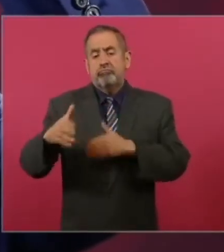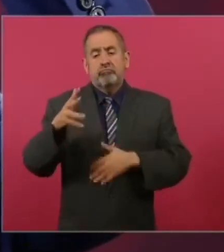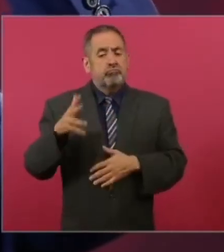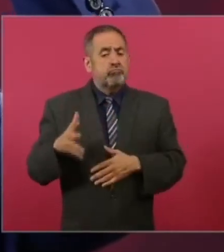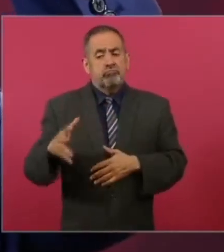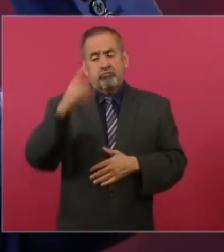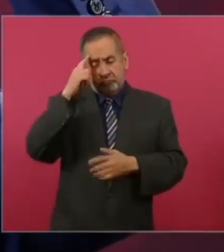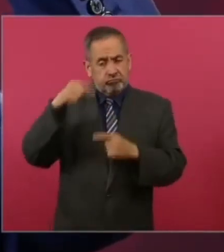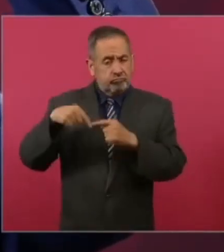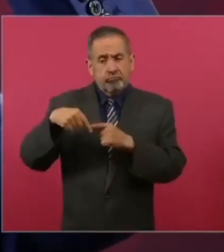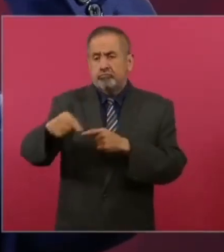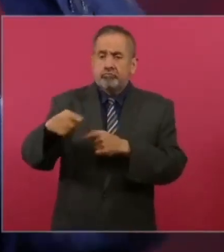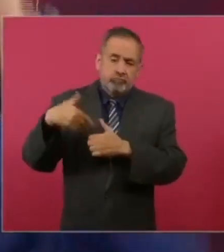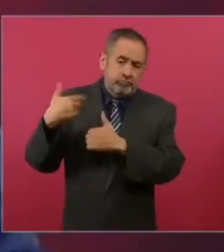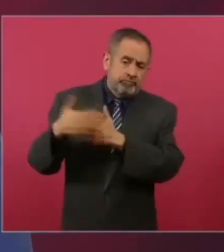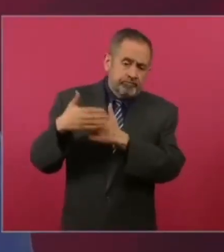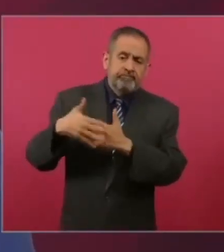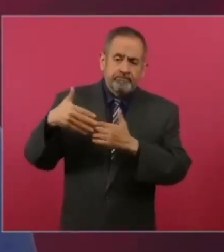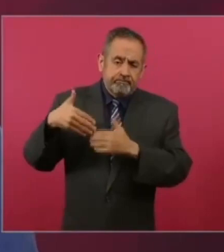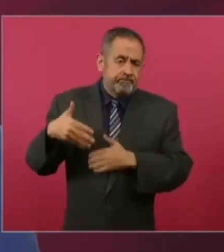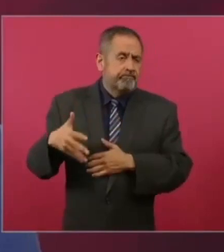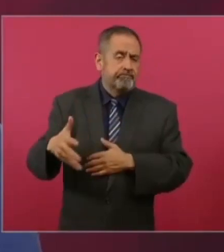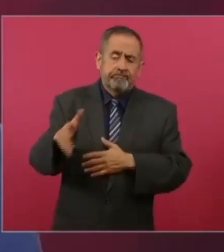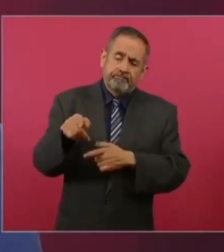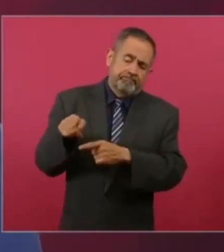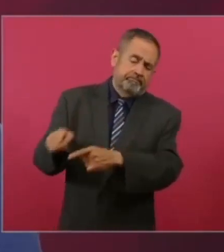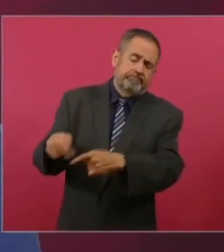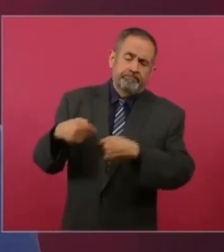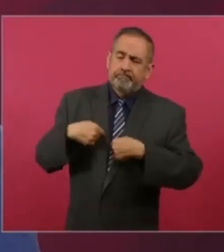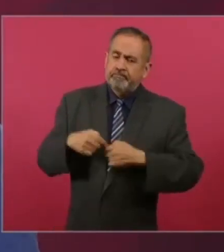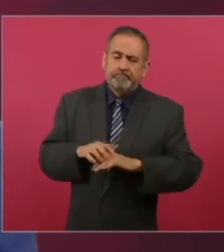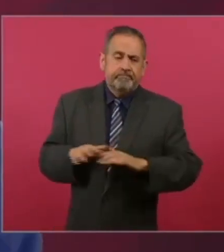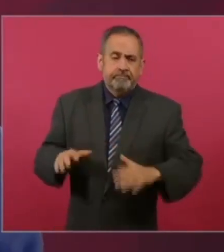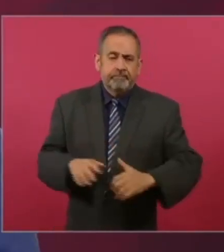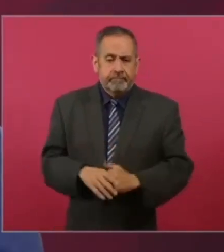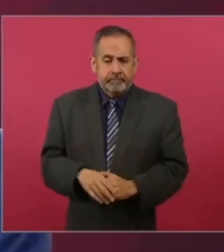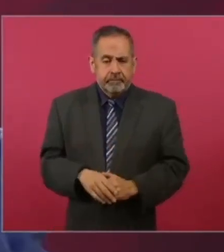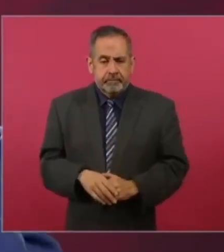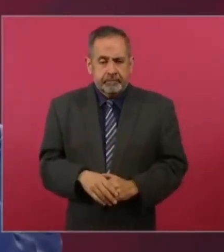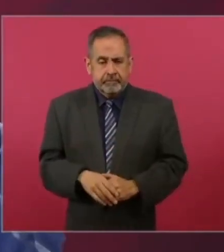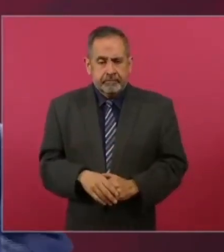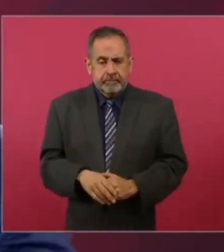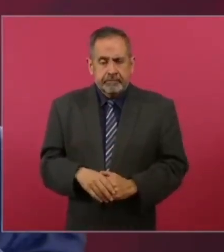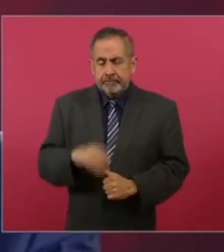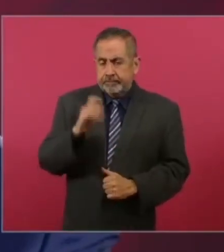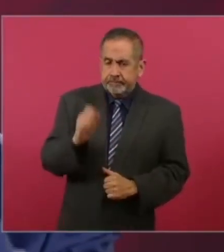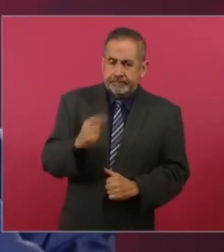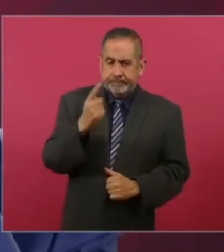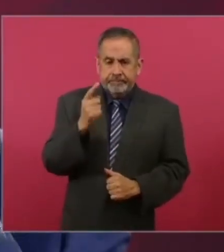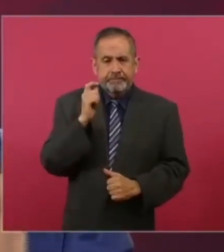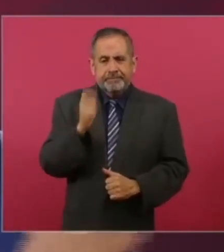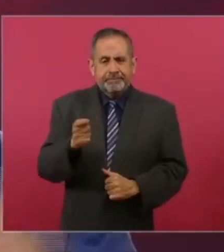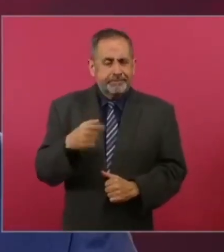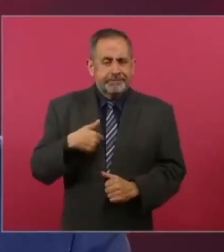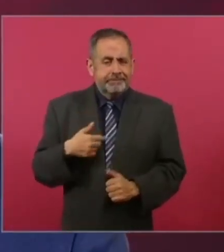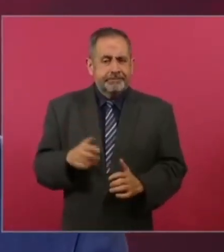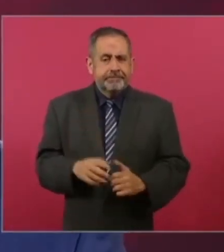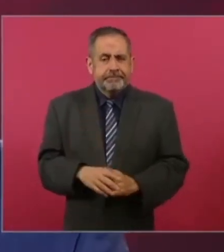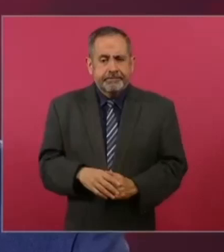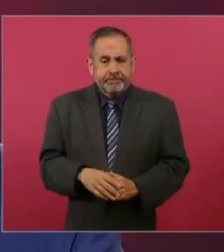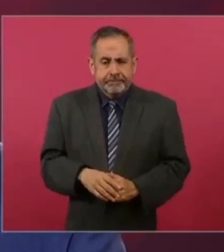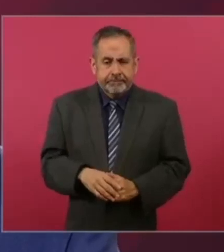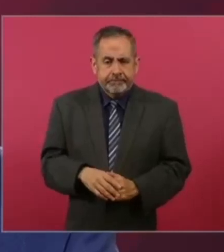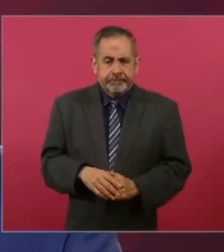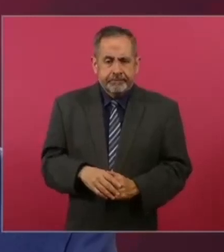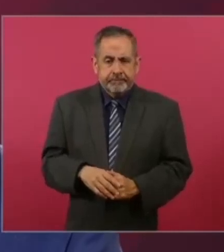conducción de todo el proceso hacia adelante, porque si bien es cierto que yo no he